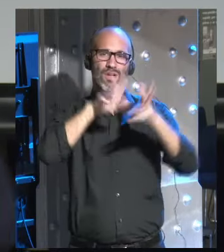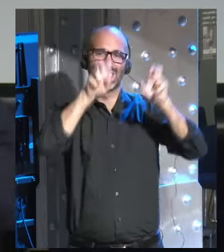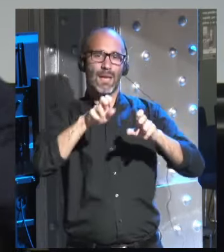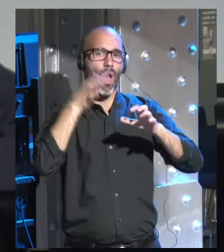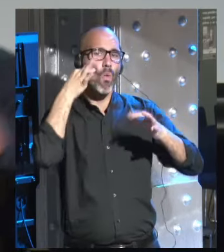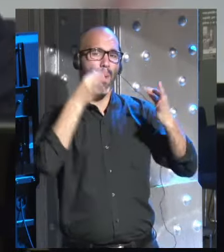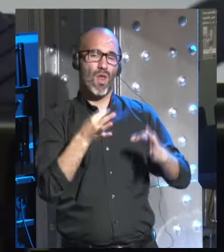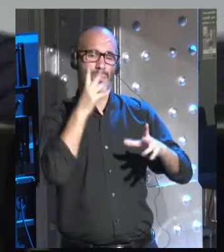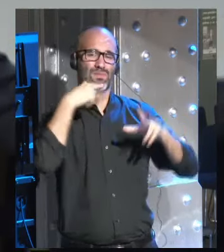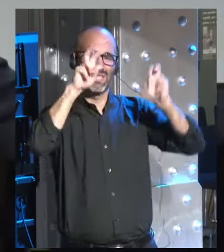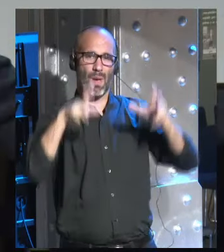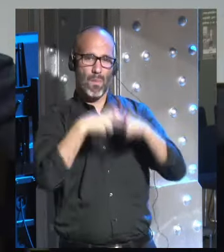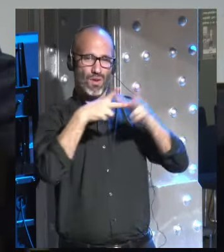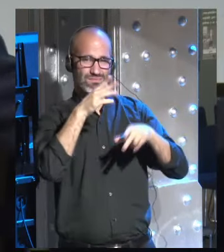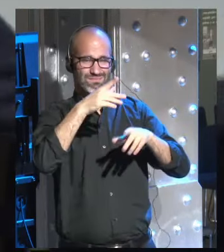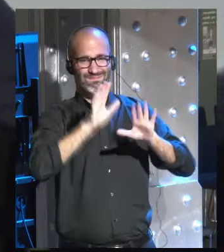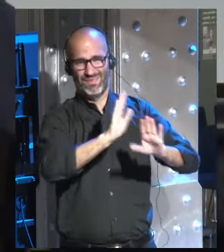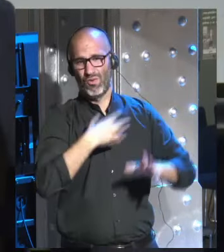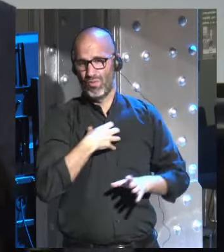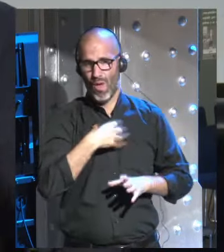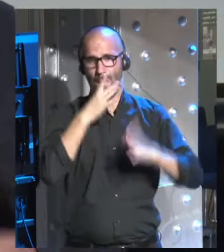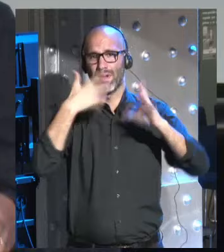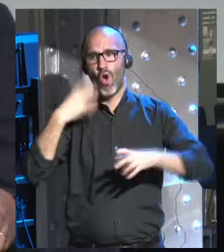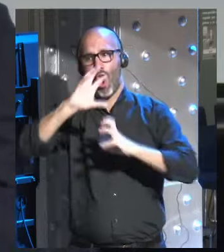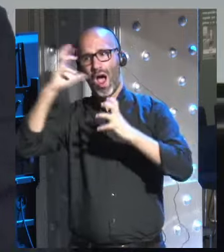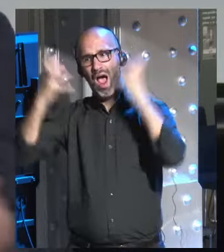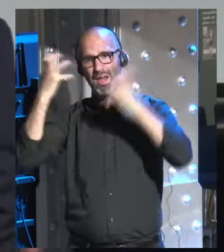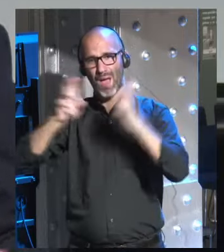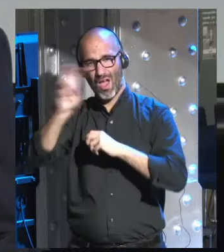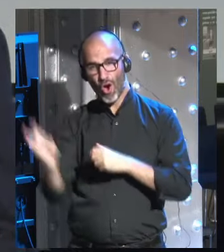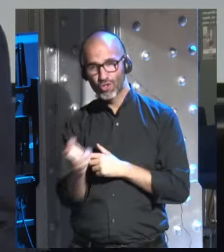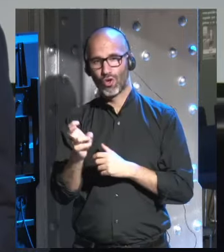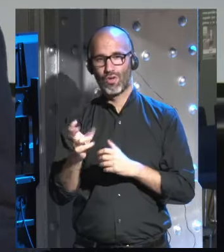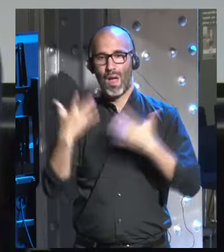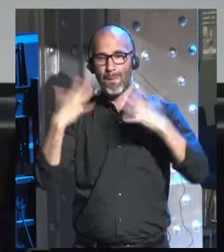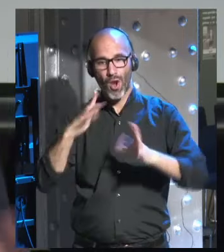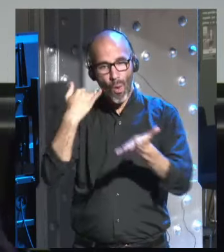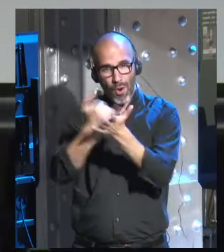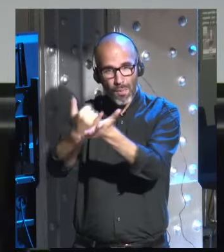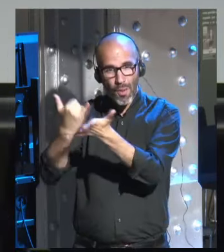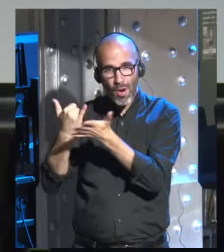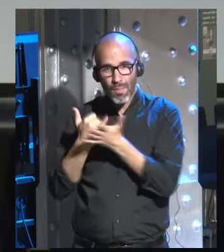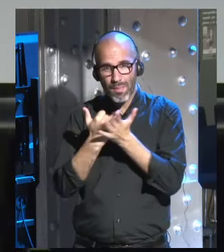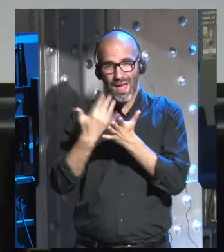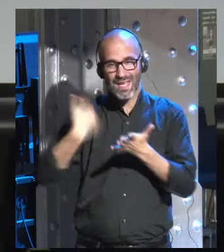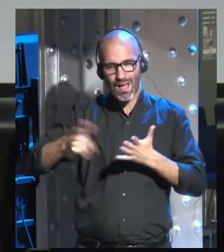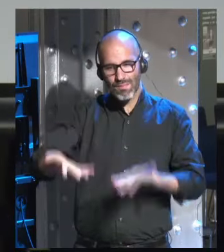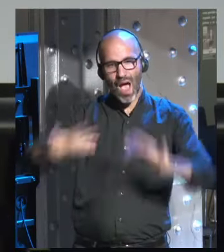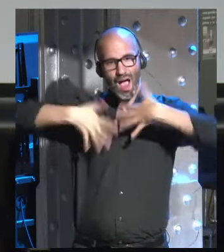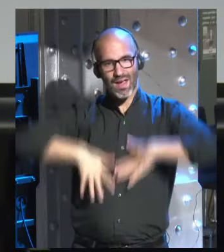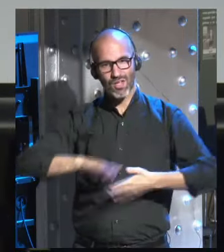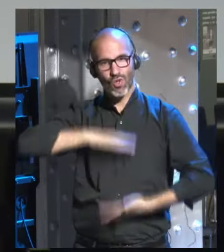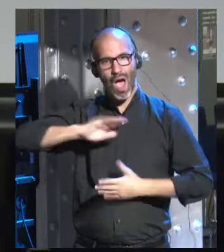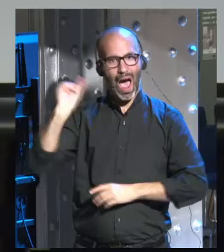y políticas obvias, se han realizado en otras especies animales, pero ya hoy estamos adquiriendo habilidades